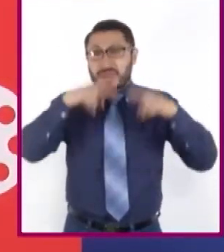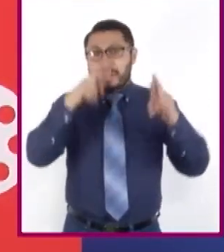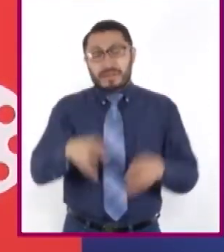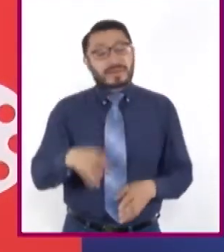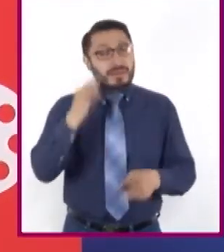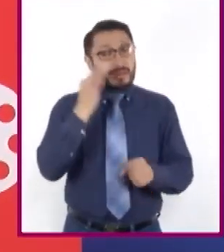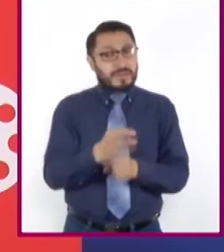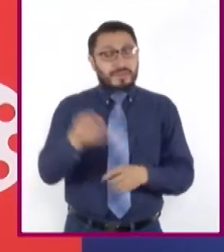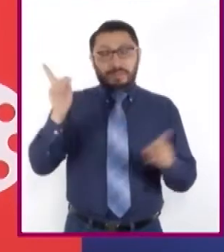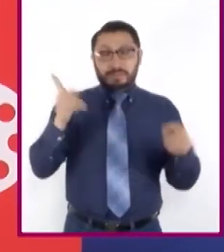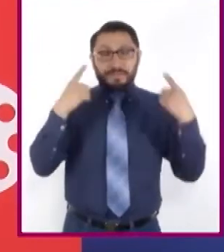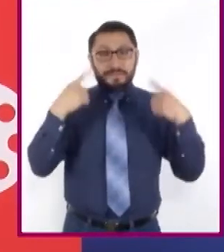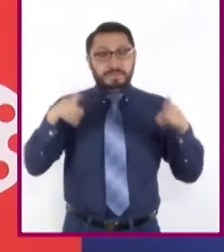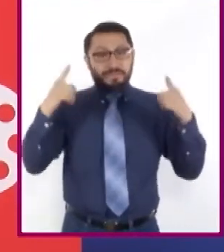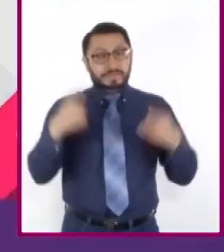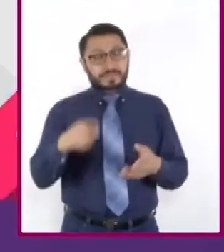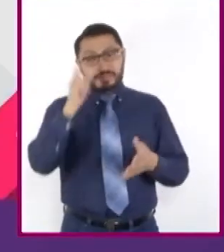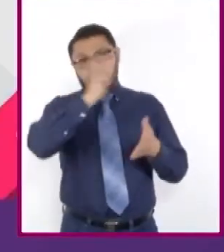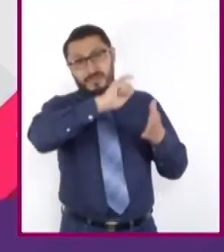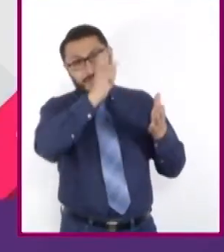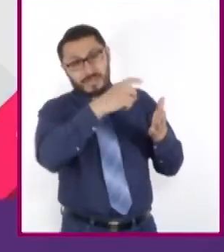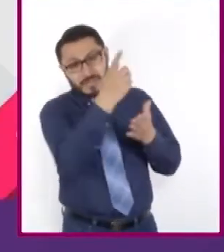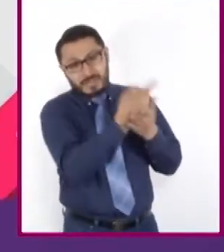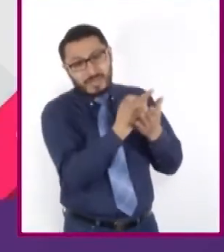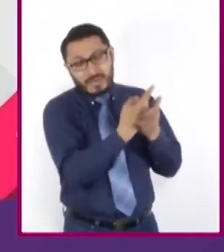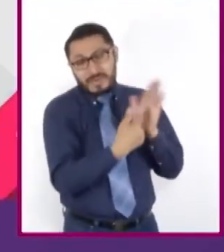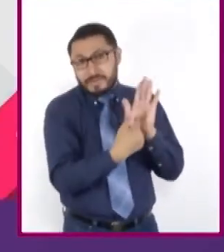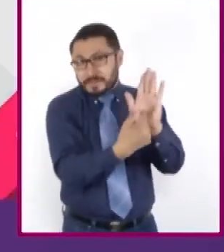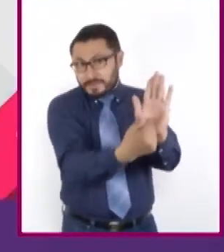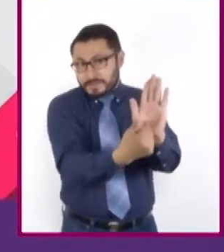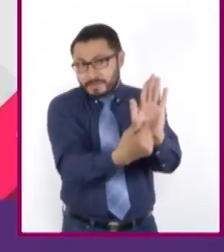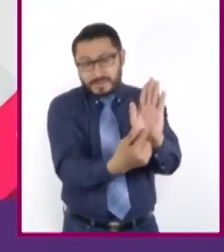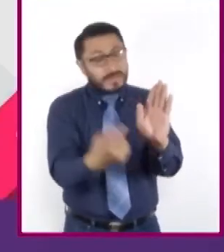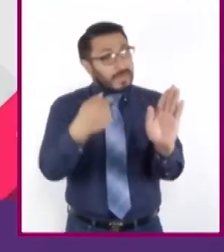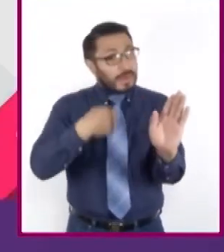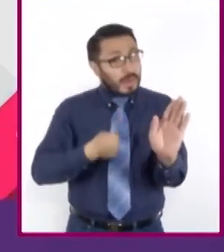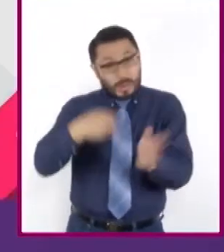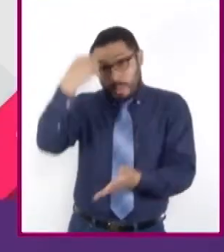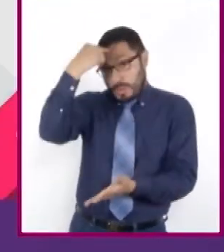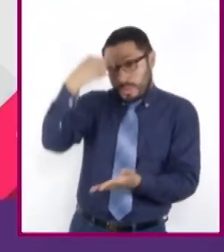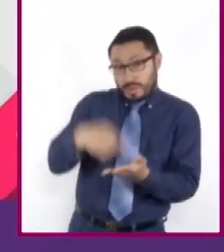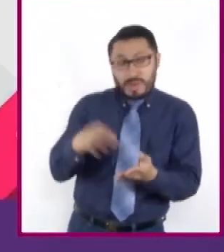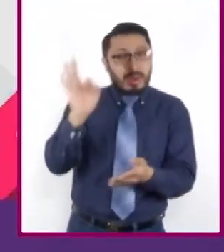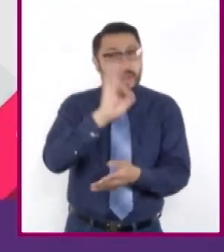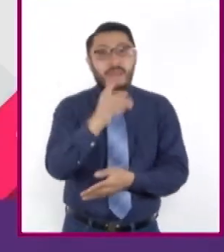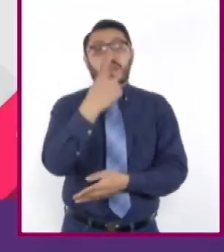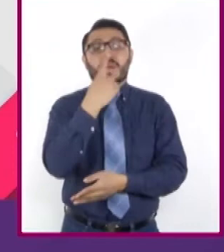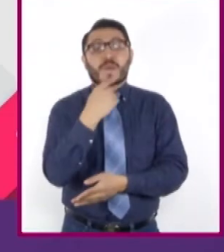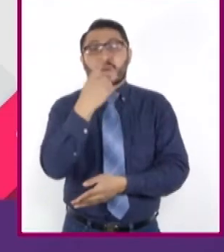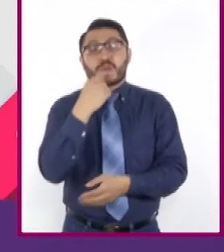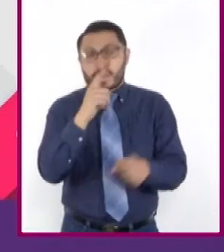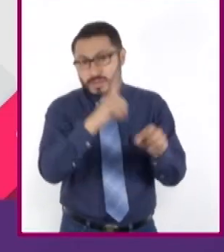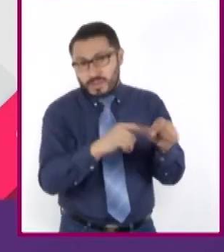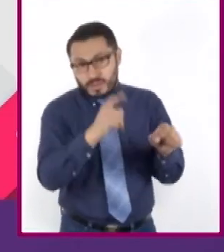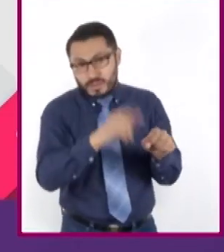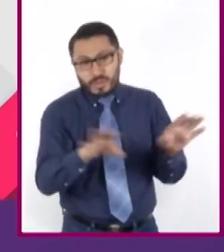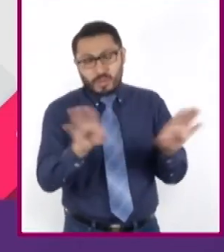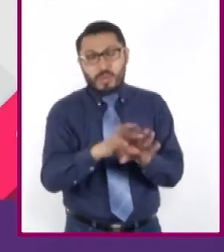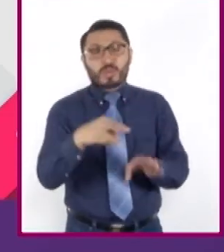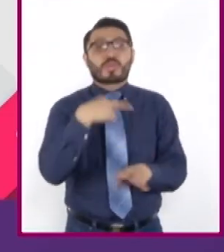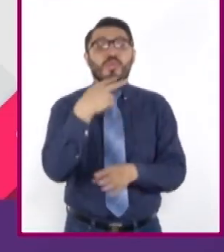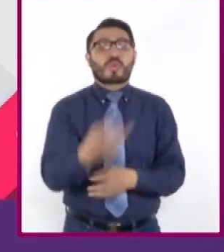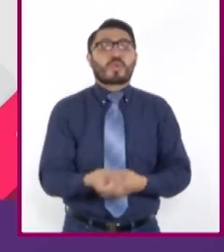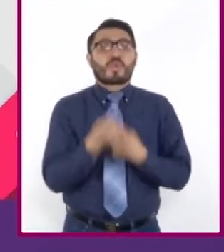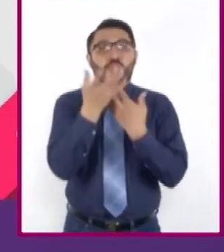a través de esta pintura. Se me ocurre que el color rojo expresa la voz del